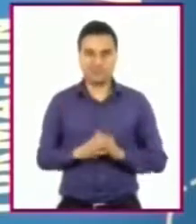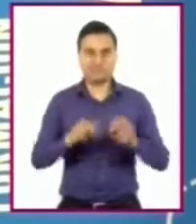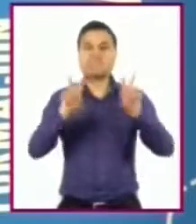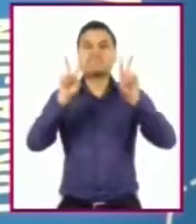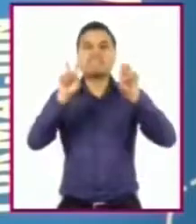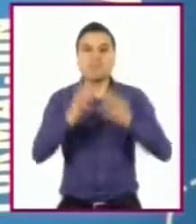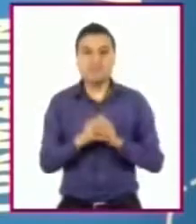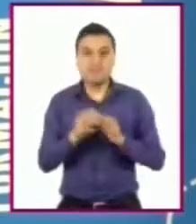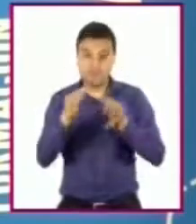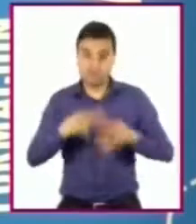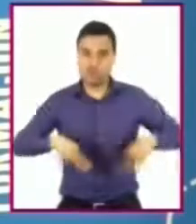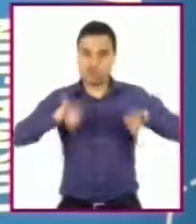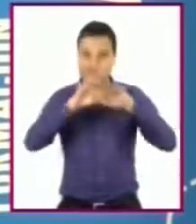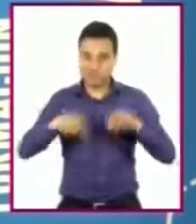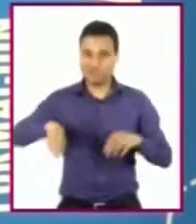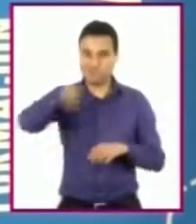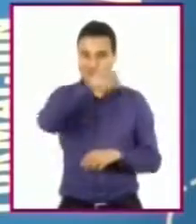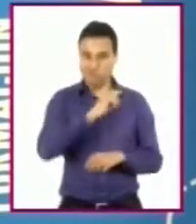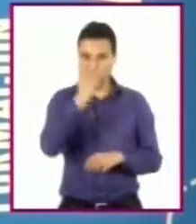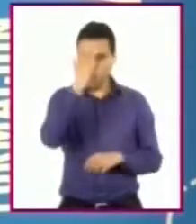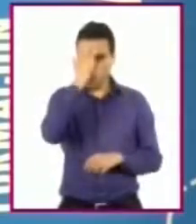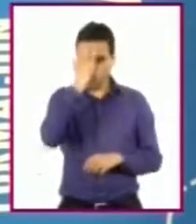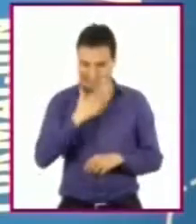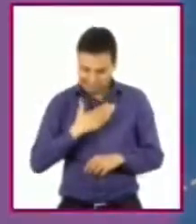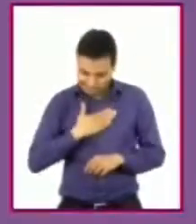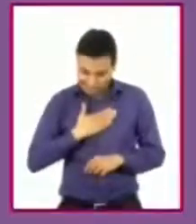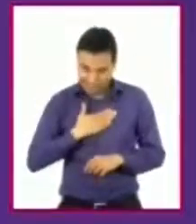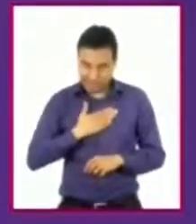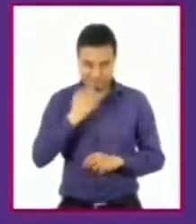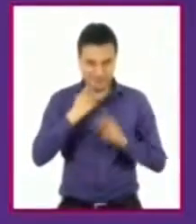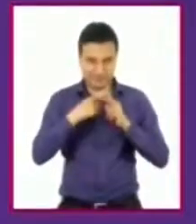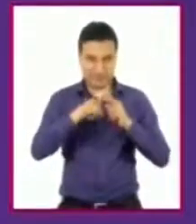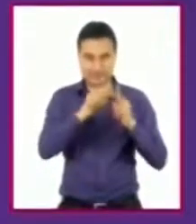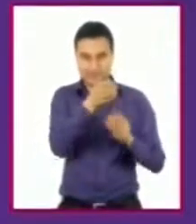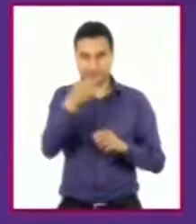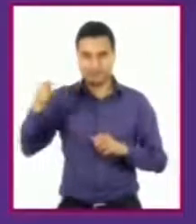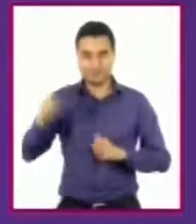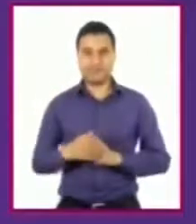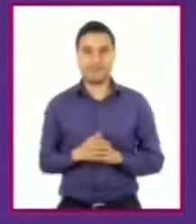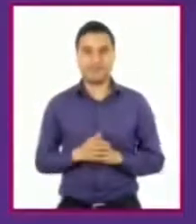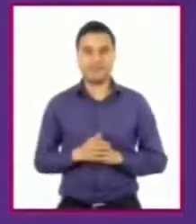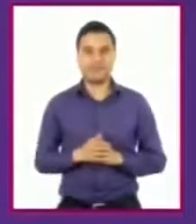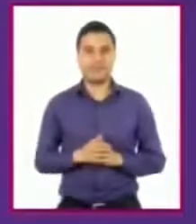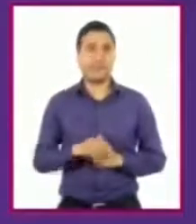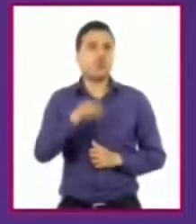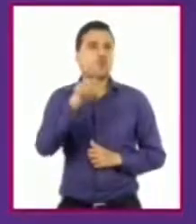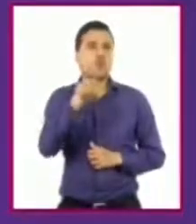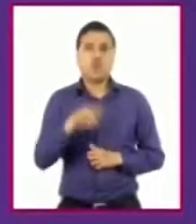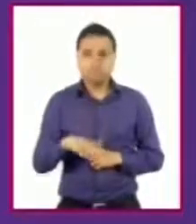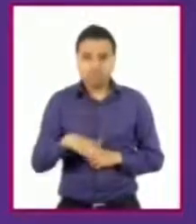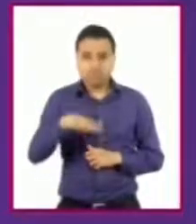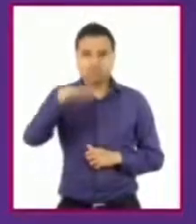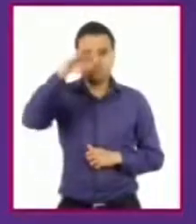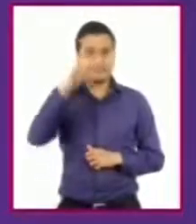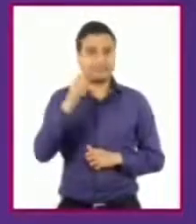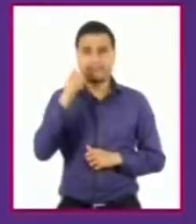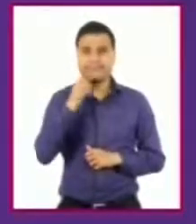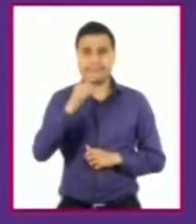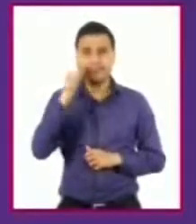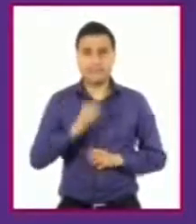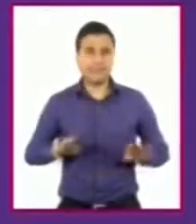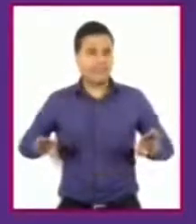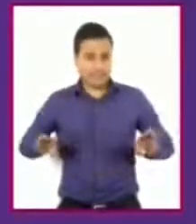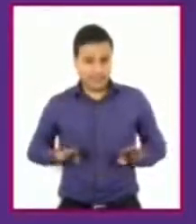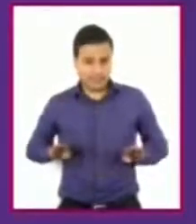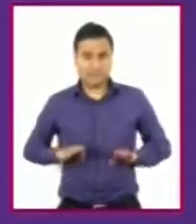conocernos a nosotros mismos. ¡Corre video! A lo largo de la vida, vamos observando cambios en nuestra persona,